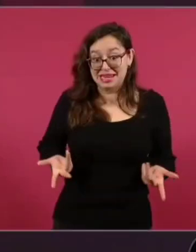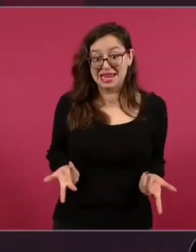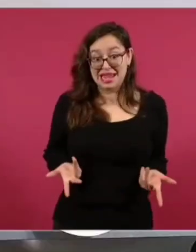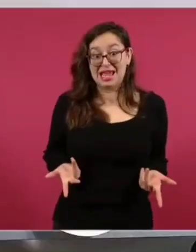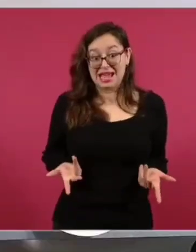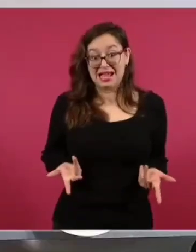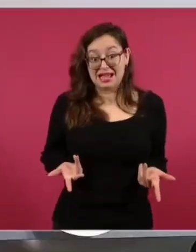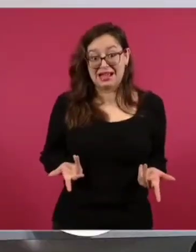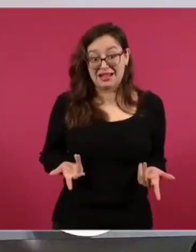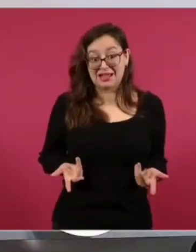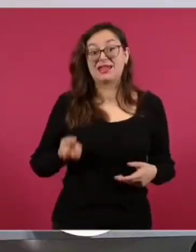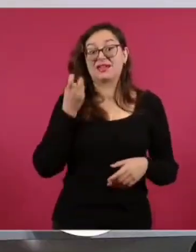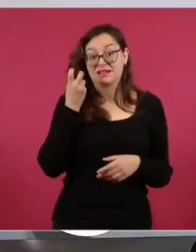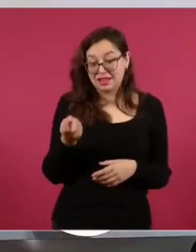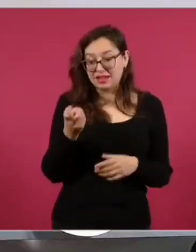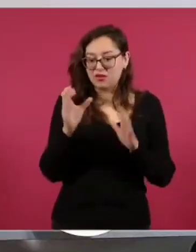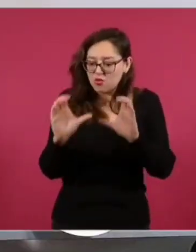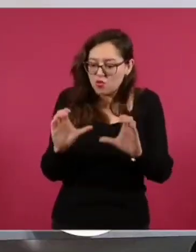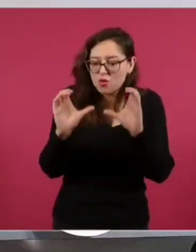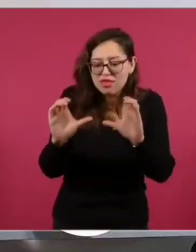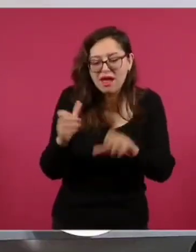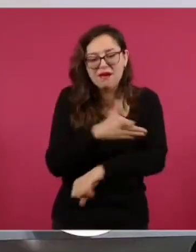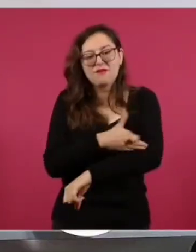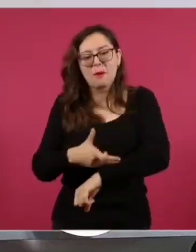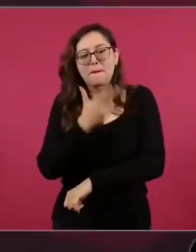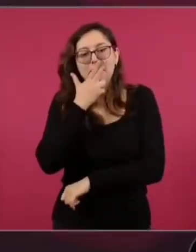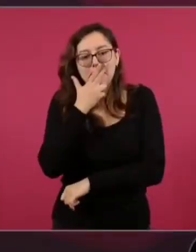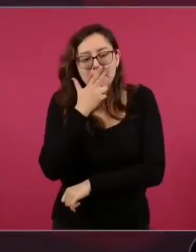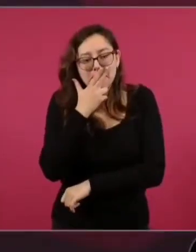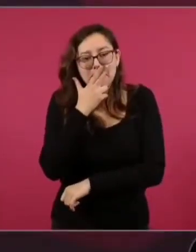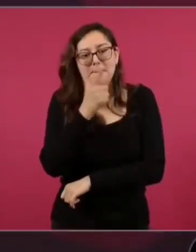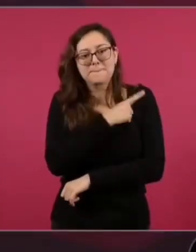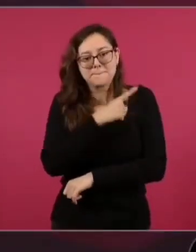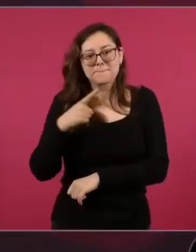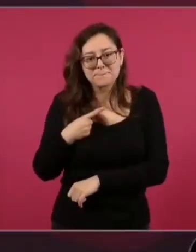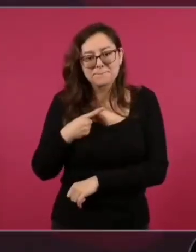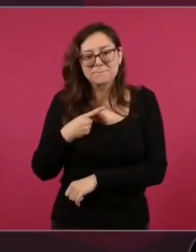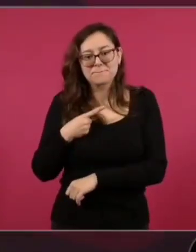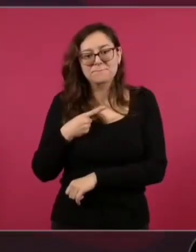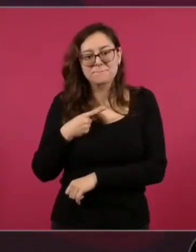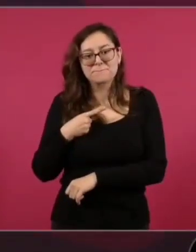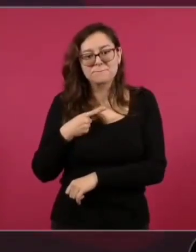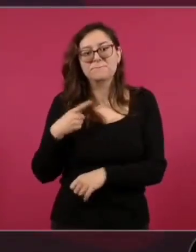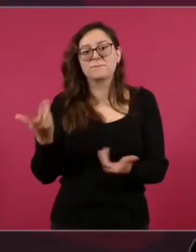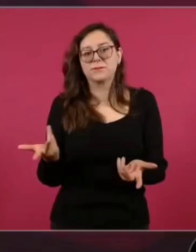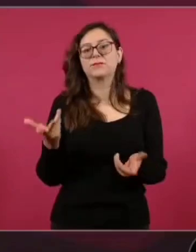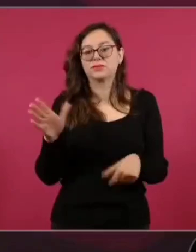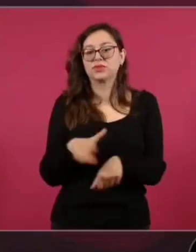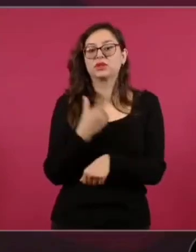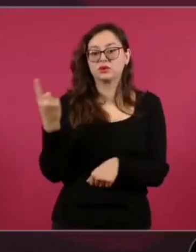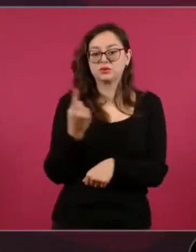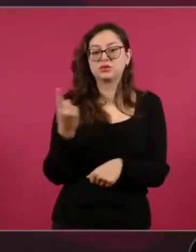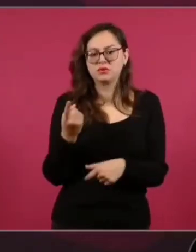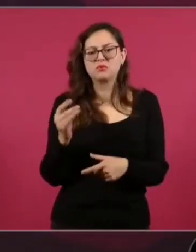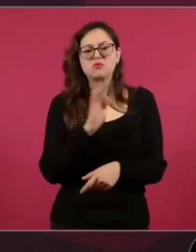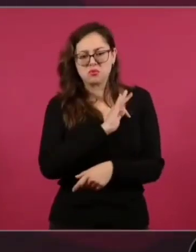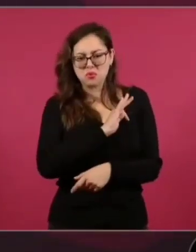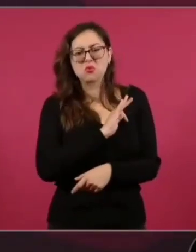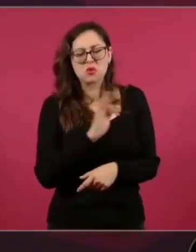Eso lo tenemos que cuidar mucho. Porque sí puede haber siembra,